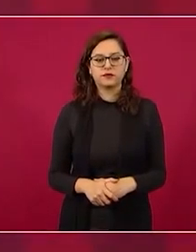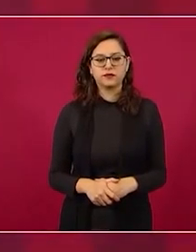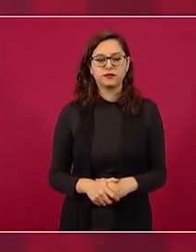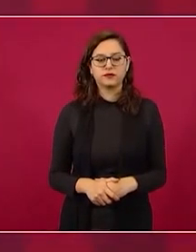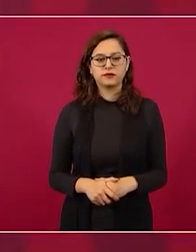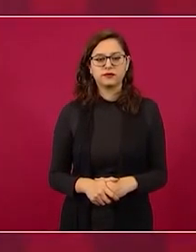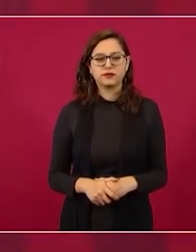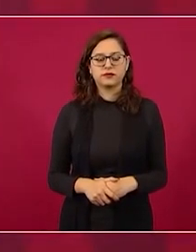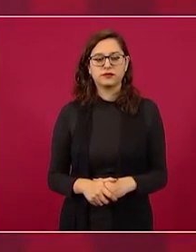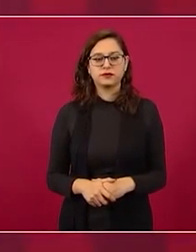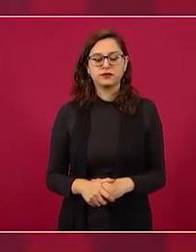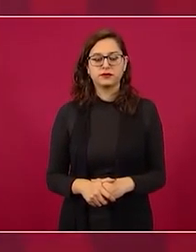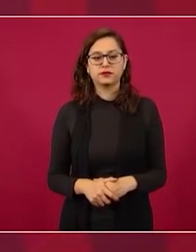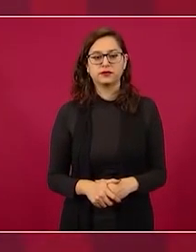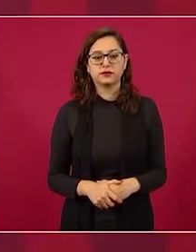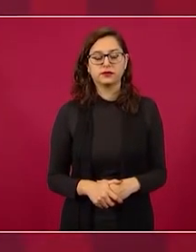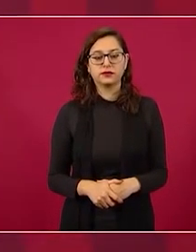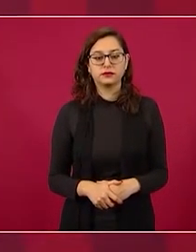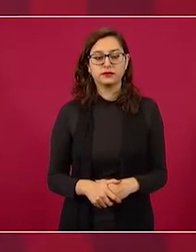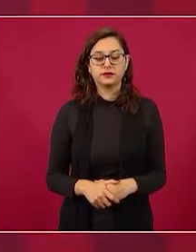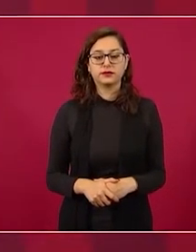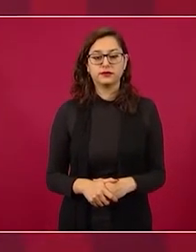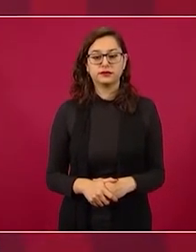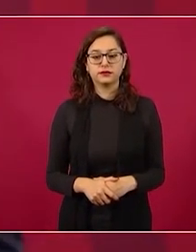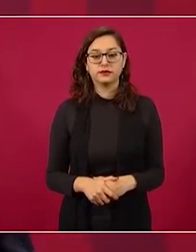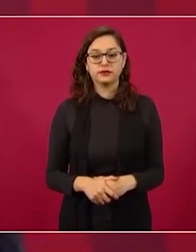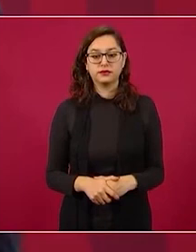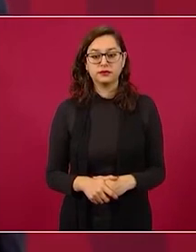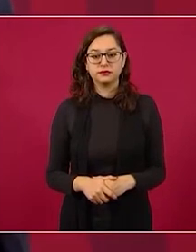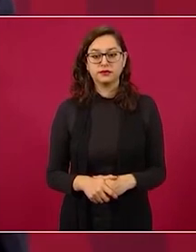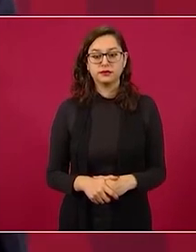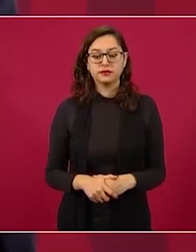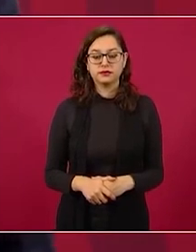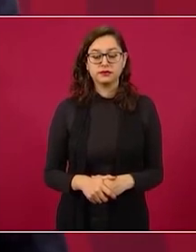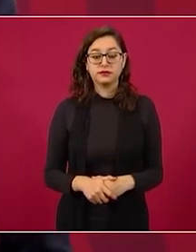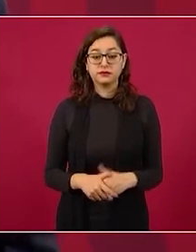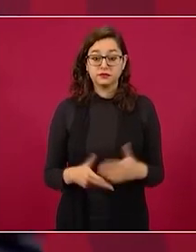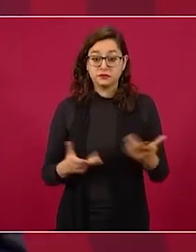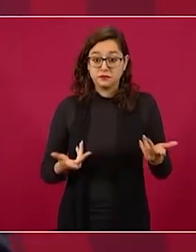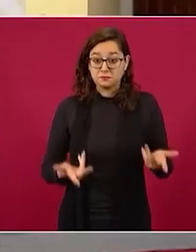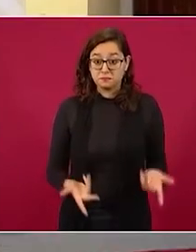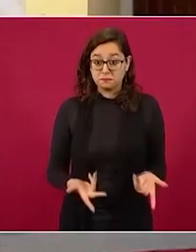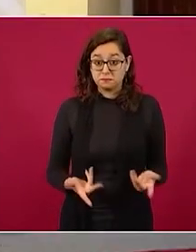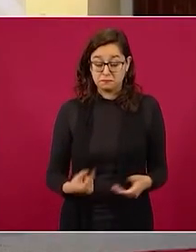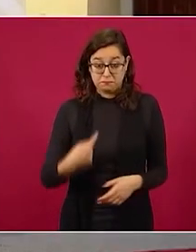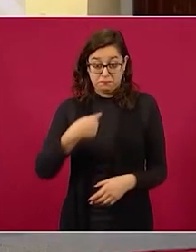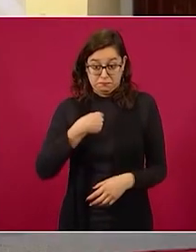que cuando hablo de que el señor Lore de Mola